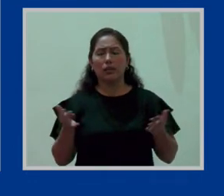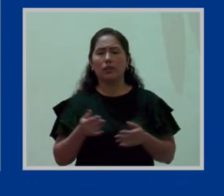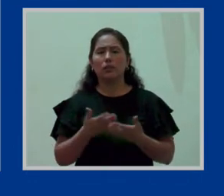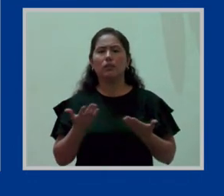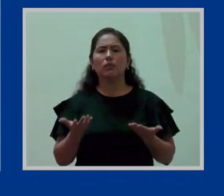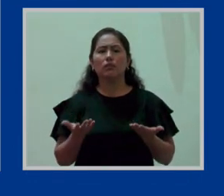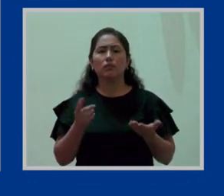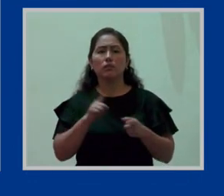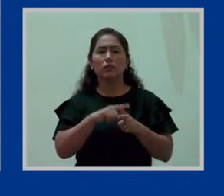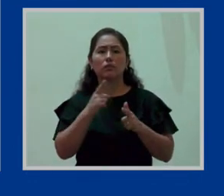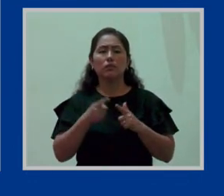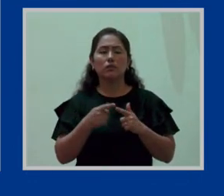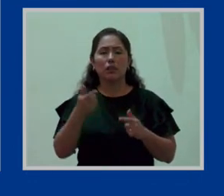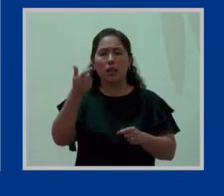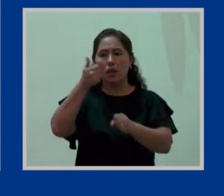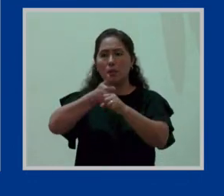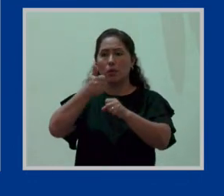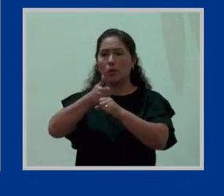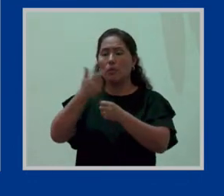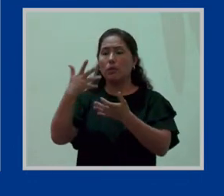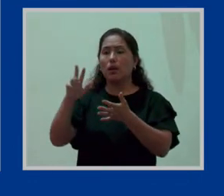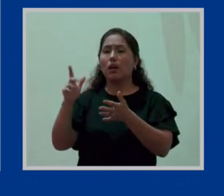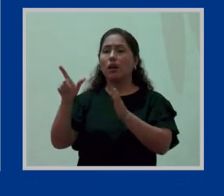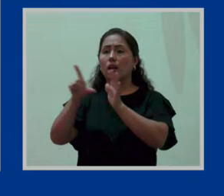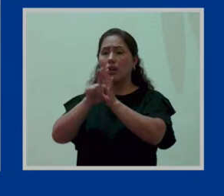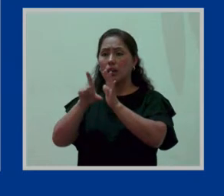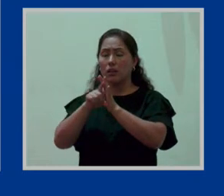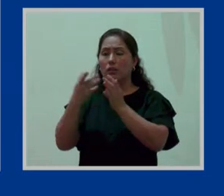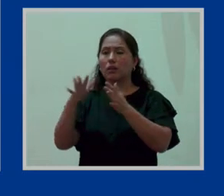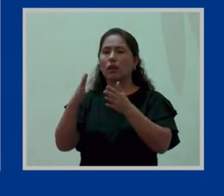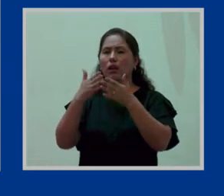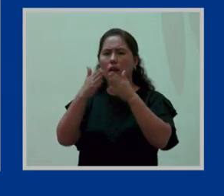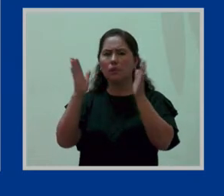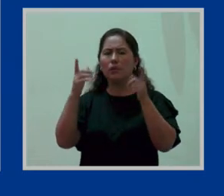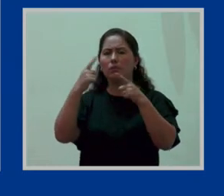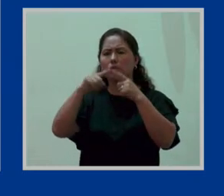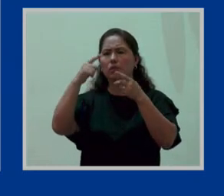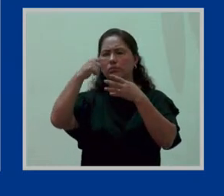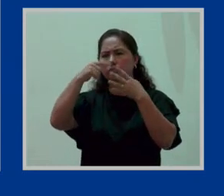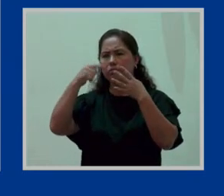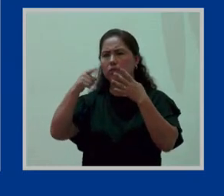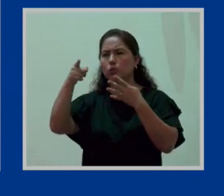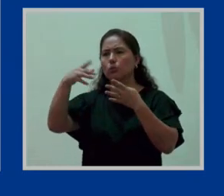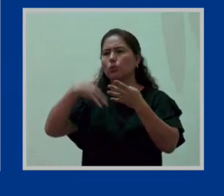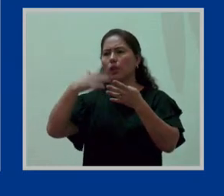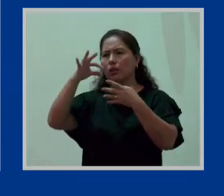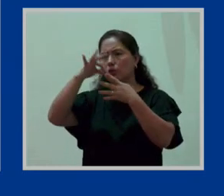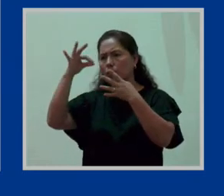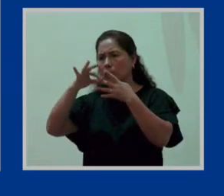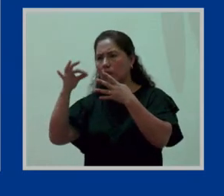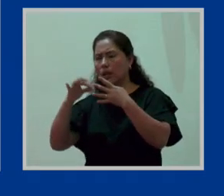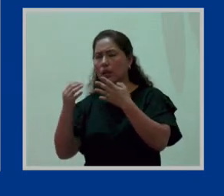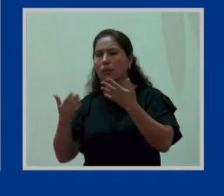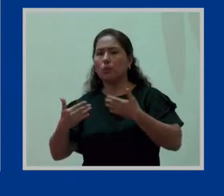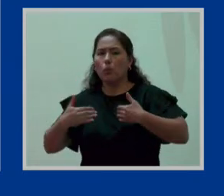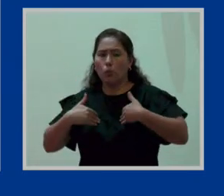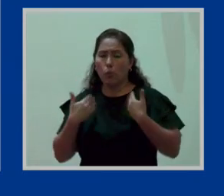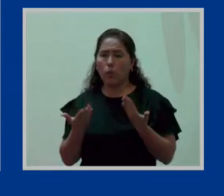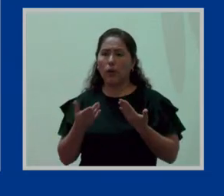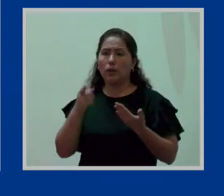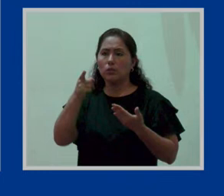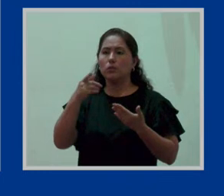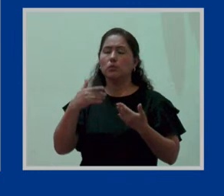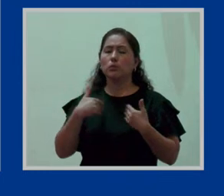entonces, el propio decreto supremo ha abierto una serie de alternativas para que se pueda